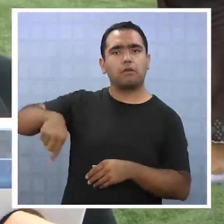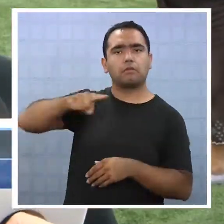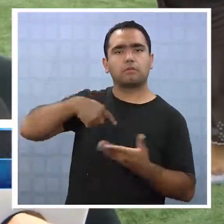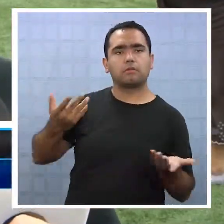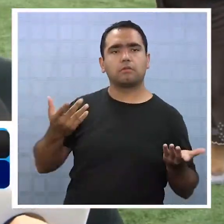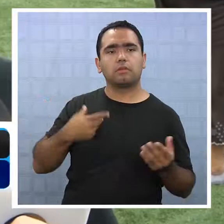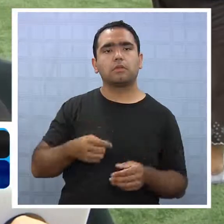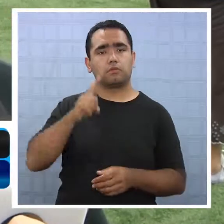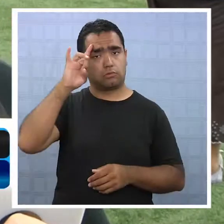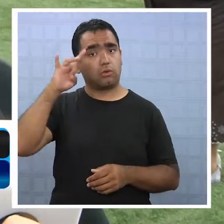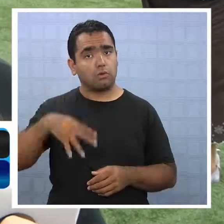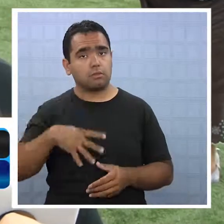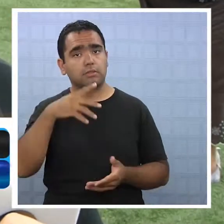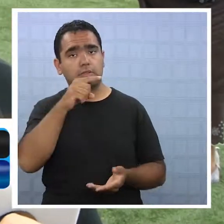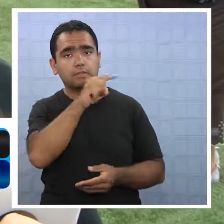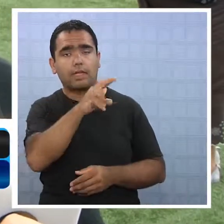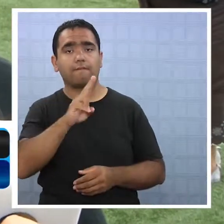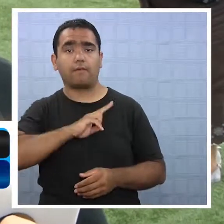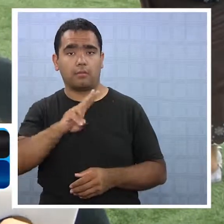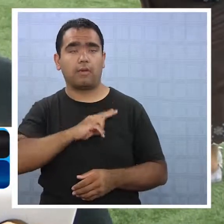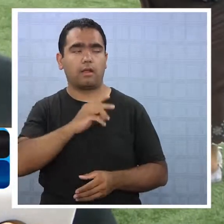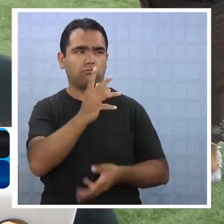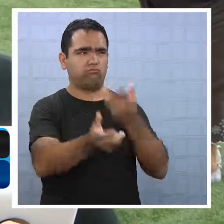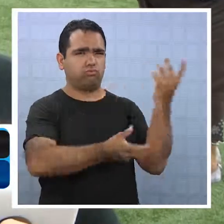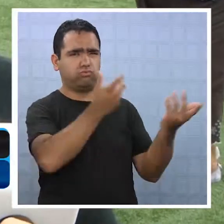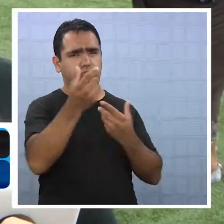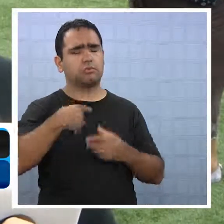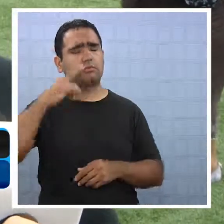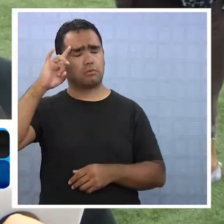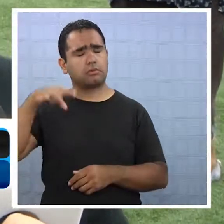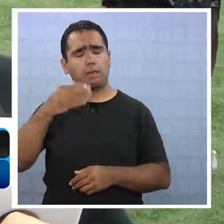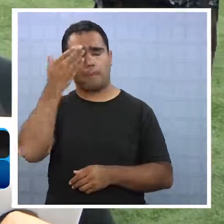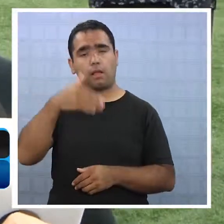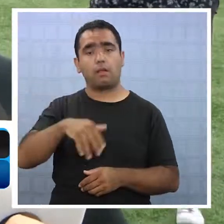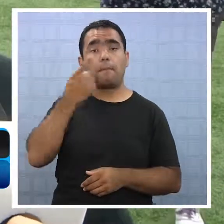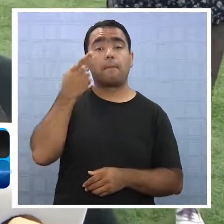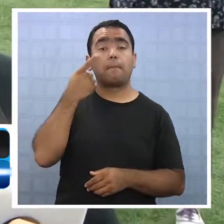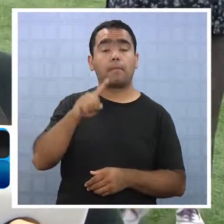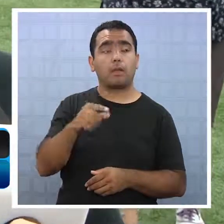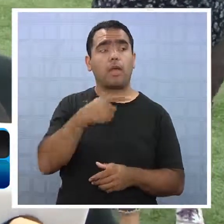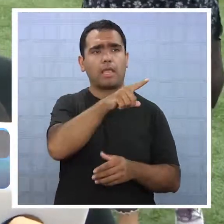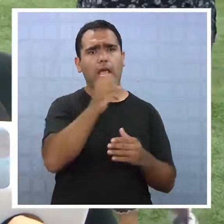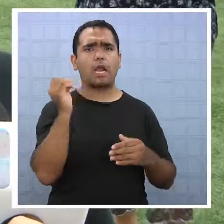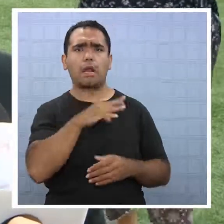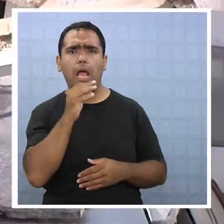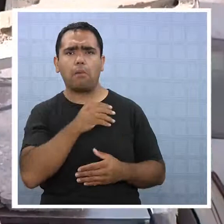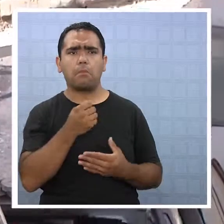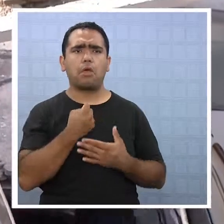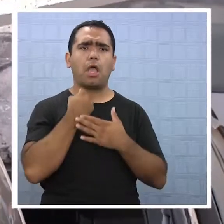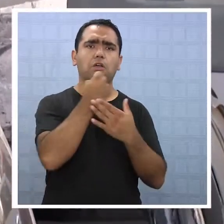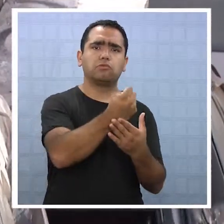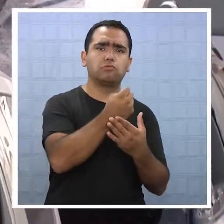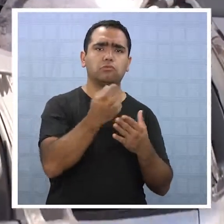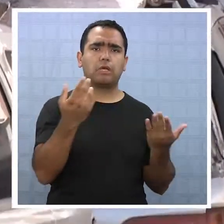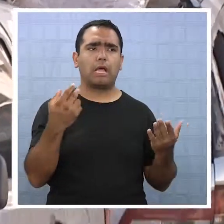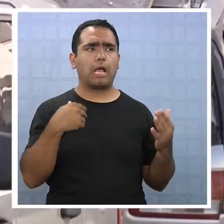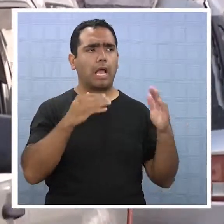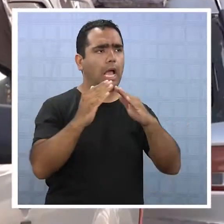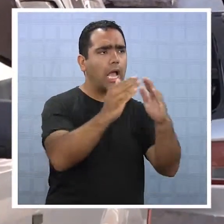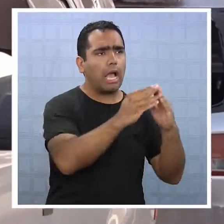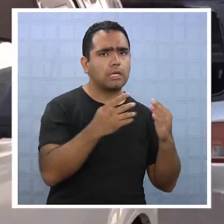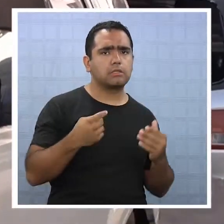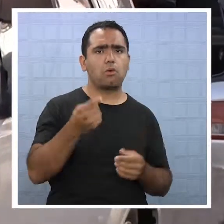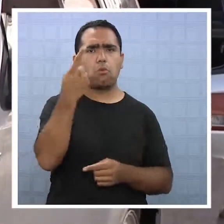pasó en Valparaíso, fue también malo, siento por ello, pero ayer llegó ayuda y casa, un millón doscientos en